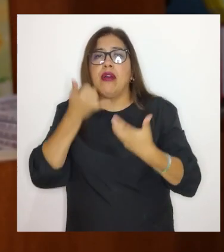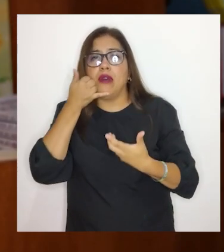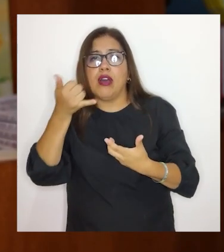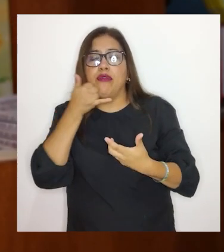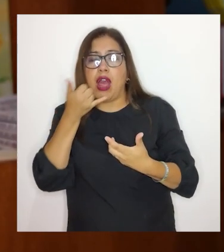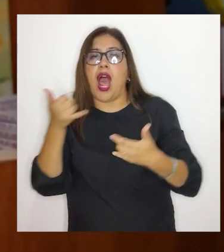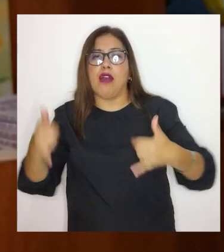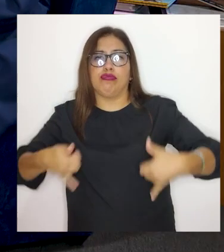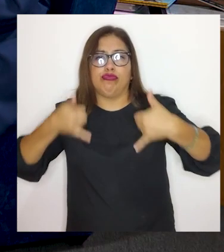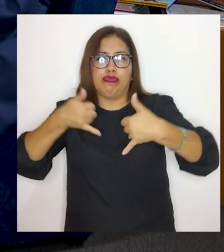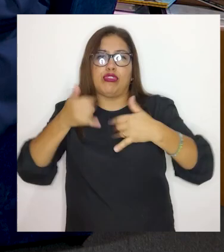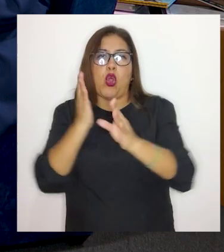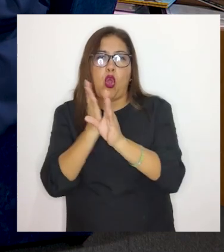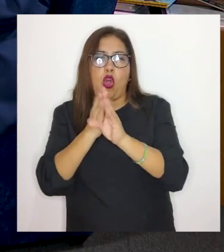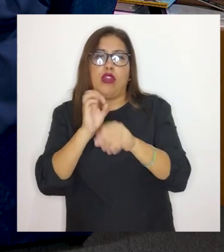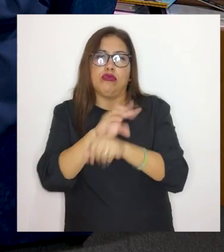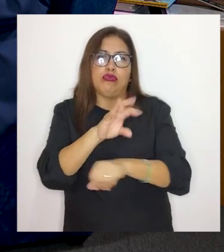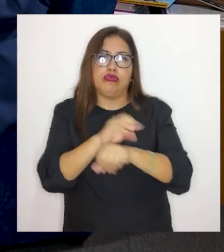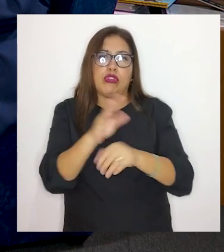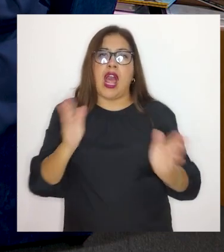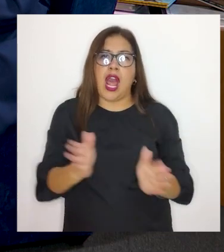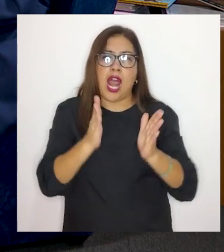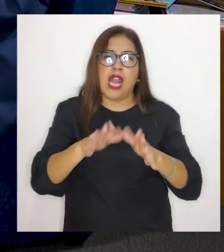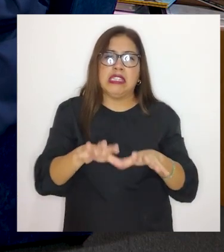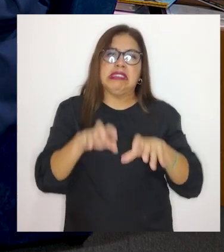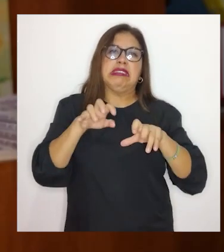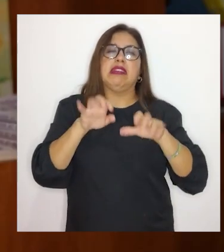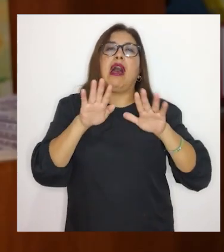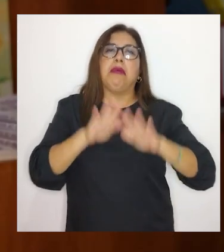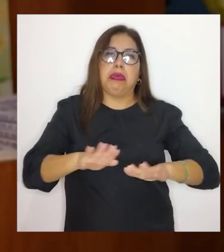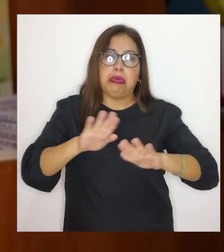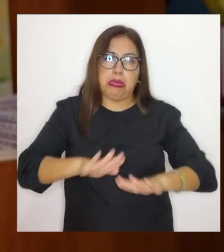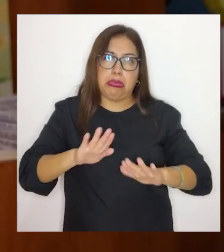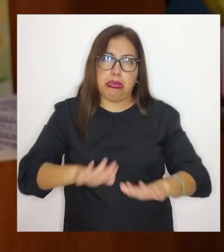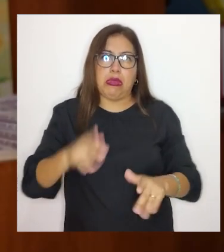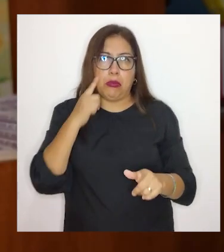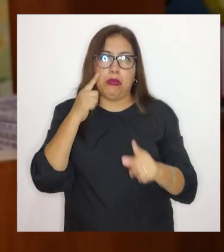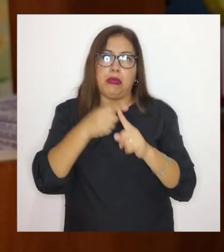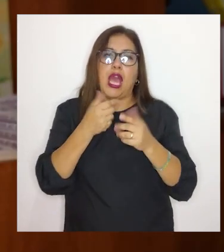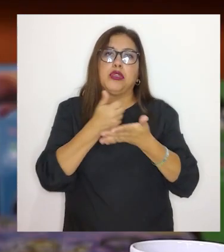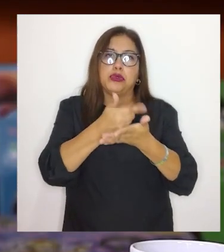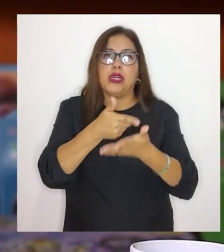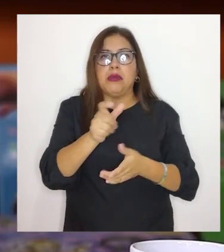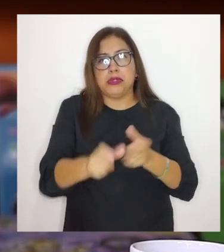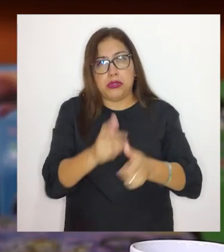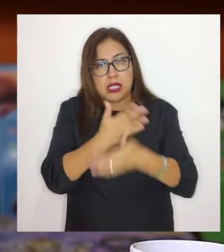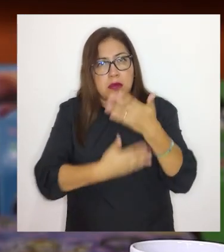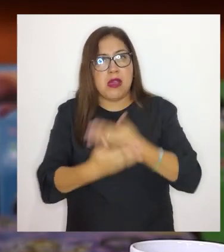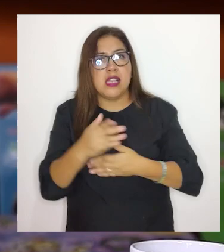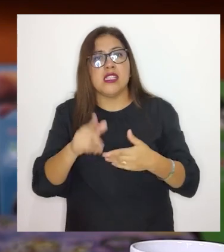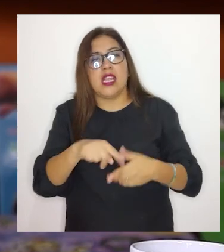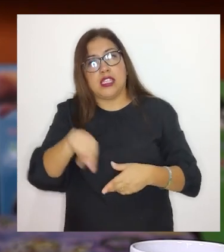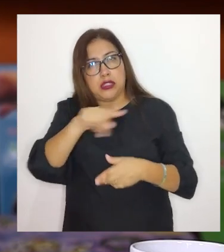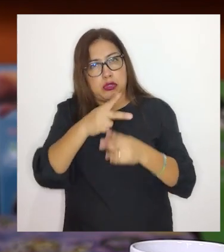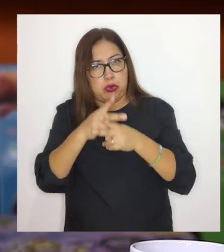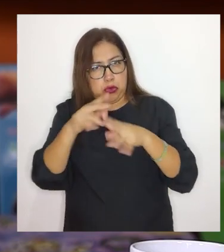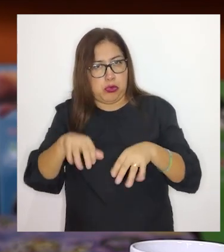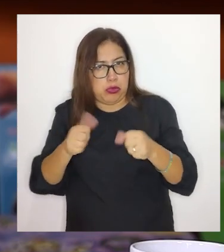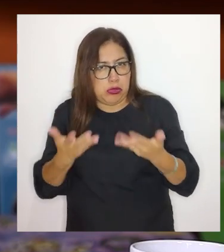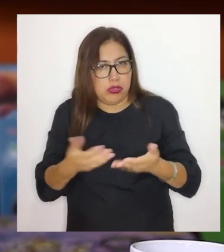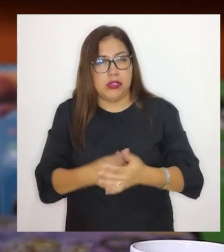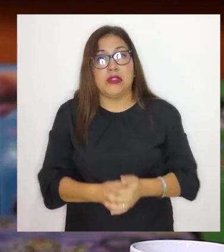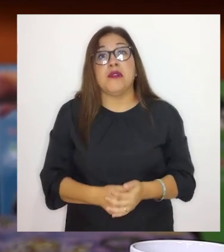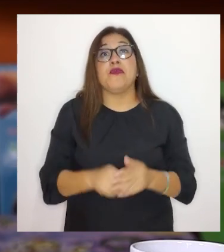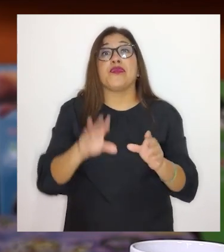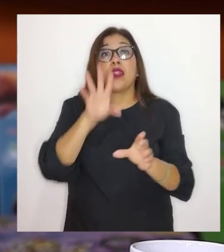de asesoría psicológica, ¿no? Para darle fuerza a la persona con discapacidad. Así es. Y luego tenemos también